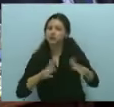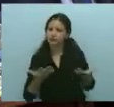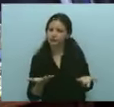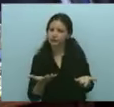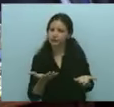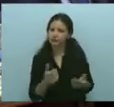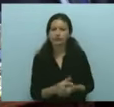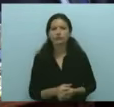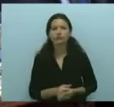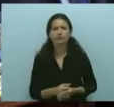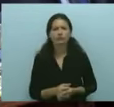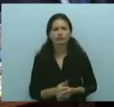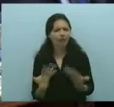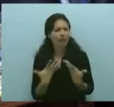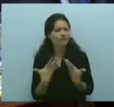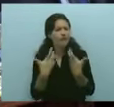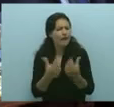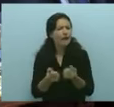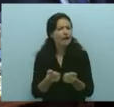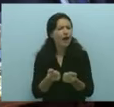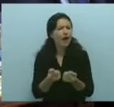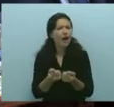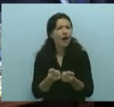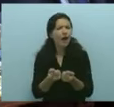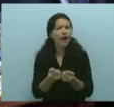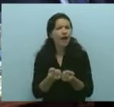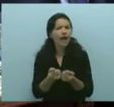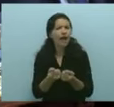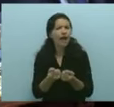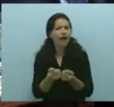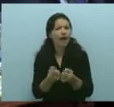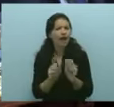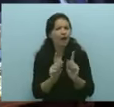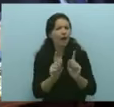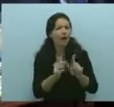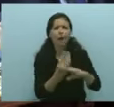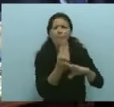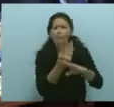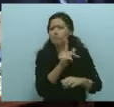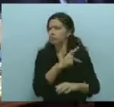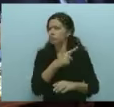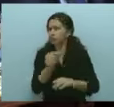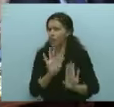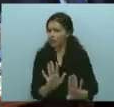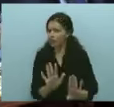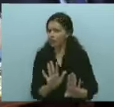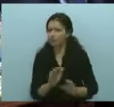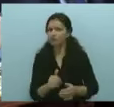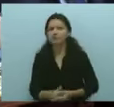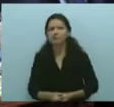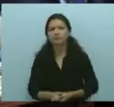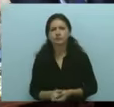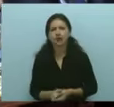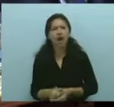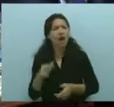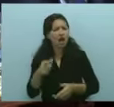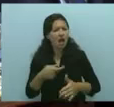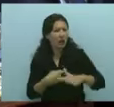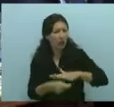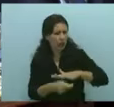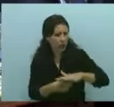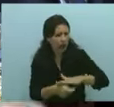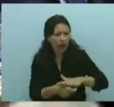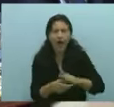Y no vinimos a defender ningún privilegio, porque digamos las cosas como son, también en la actual legislación hay fraudes, hay